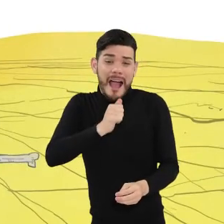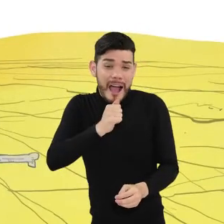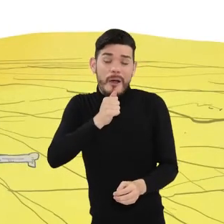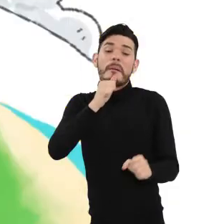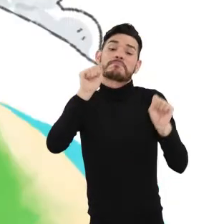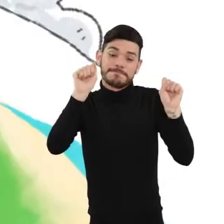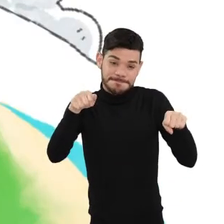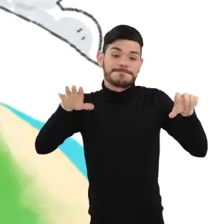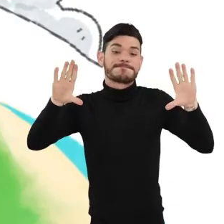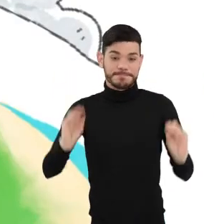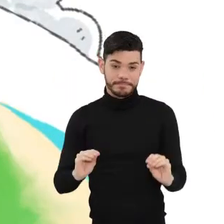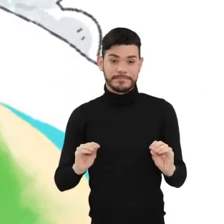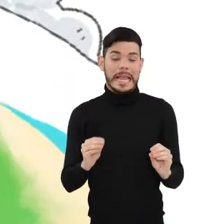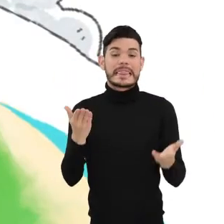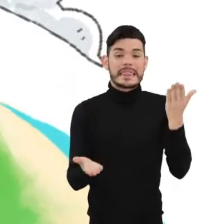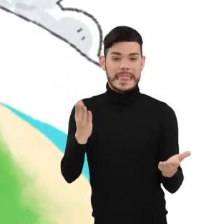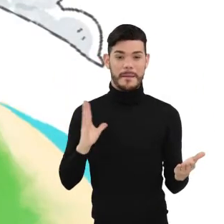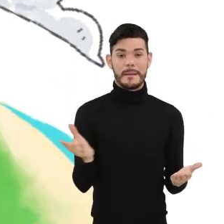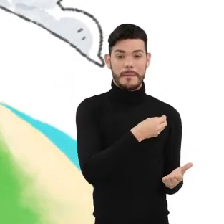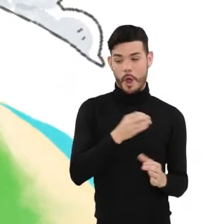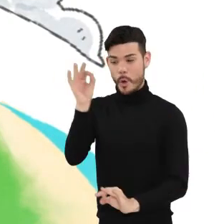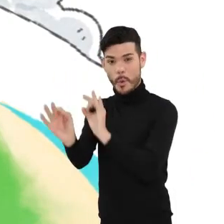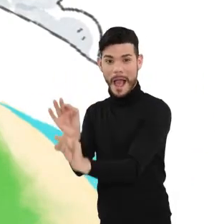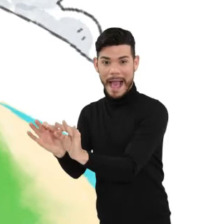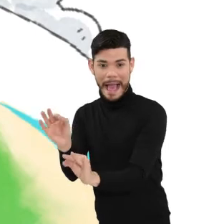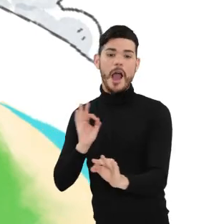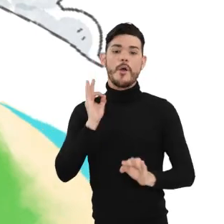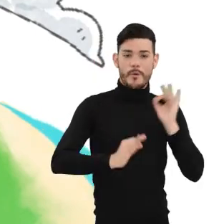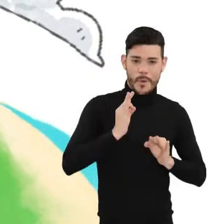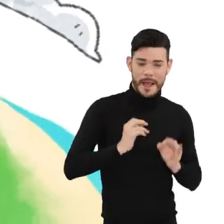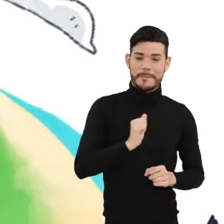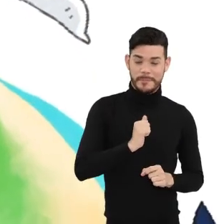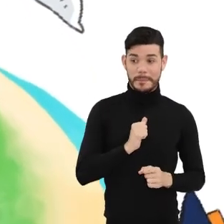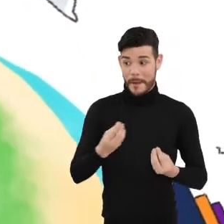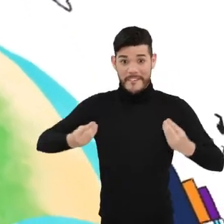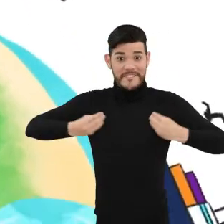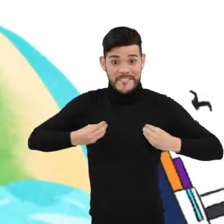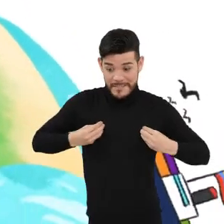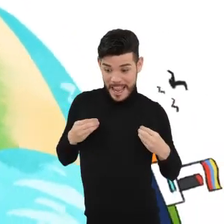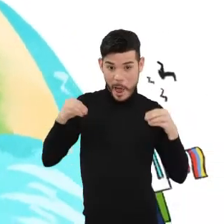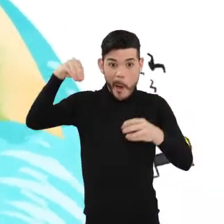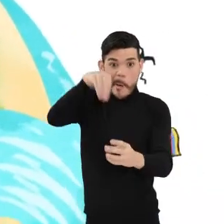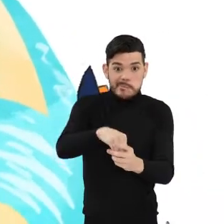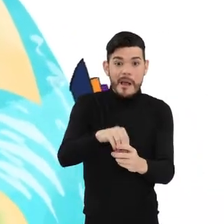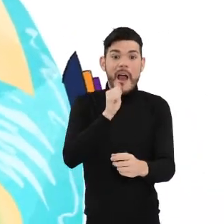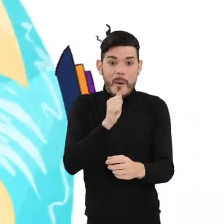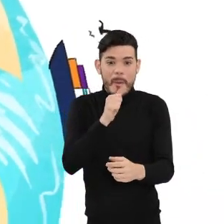que el agua es un recurso finito y que depende de todos cuidarla para cuidarnos a nosotros mismos. Vivir en una